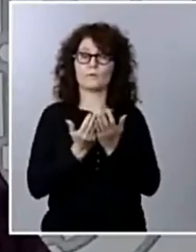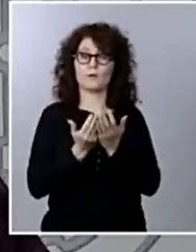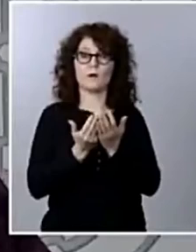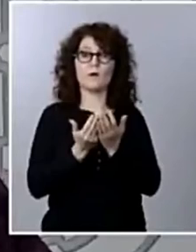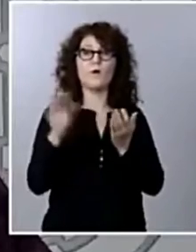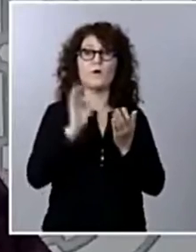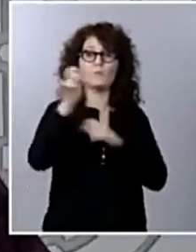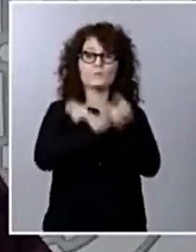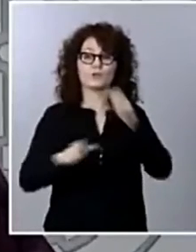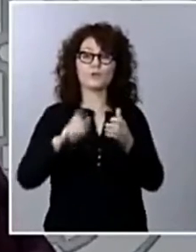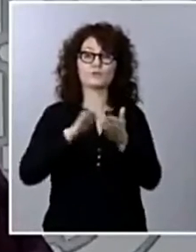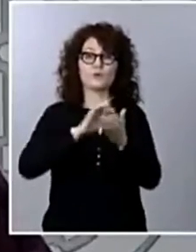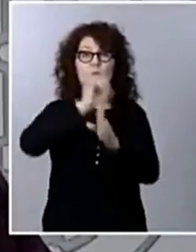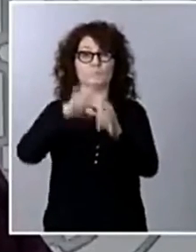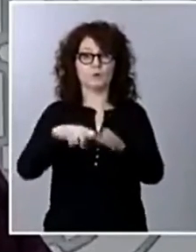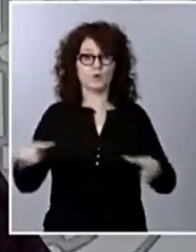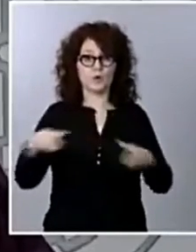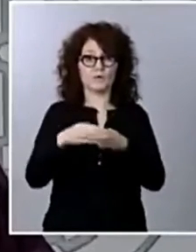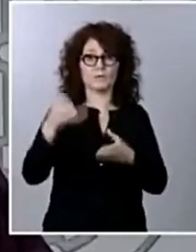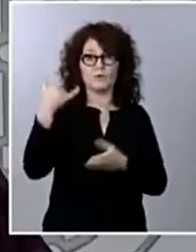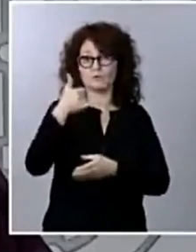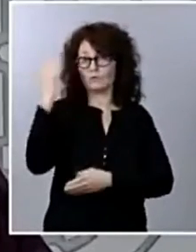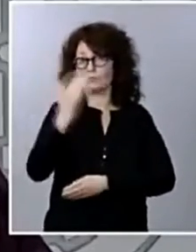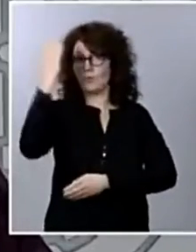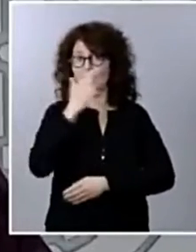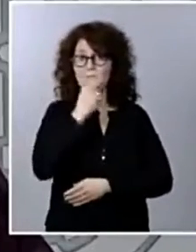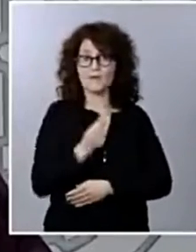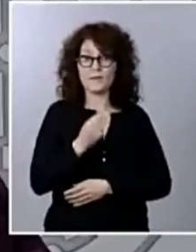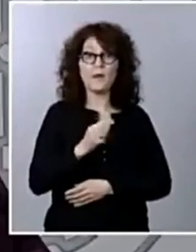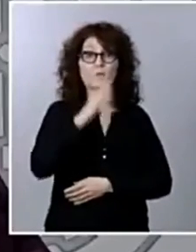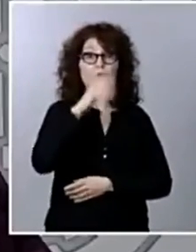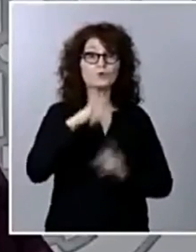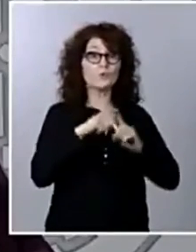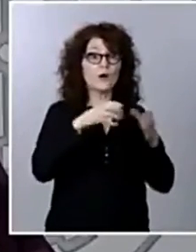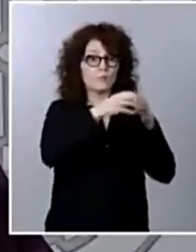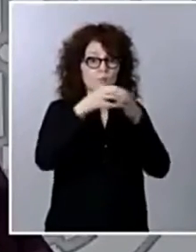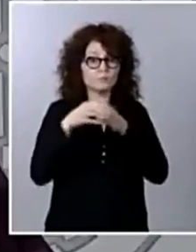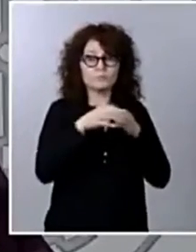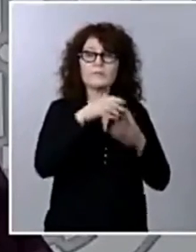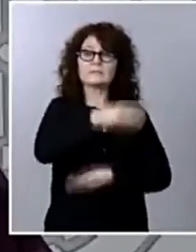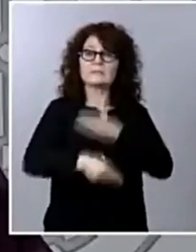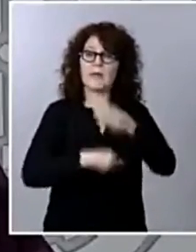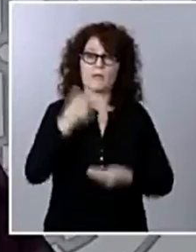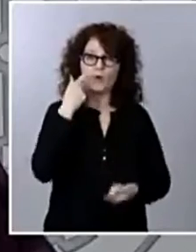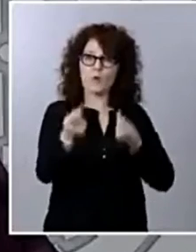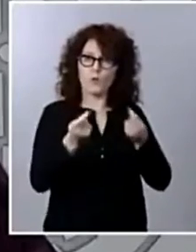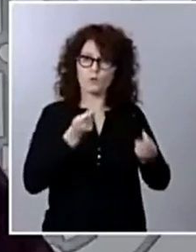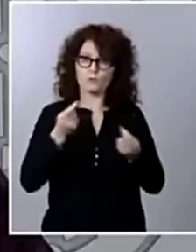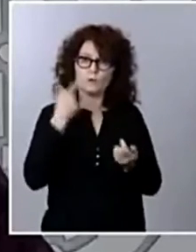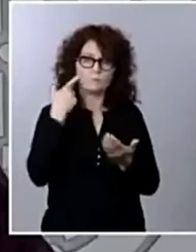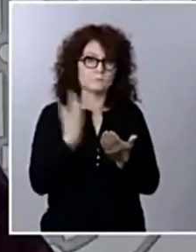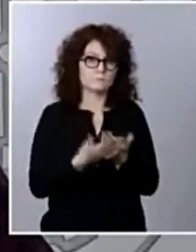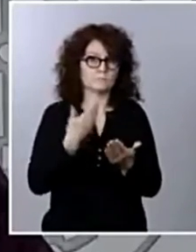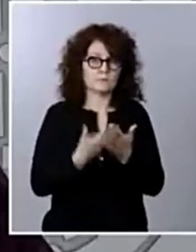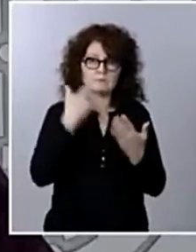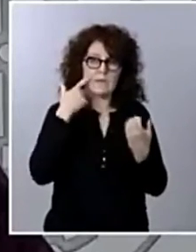colectivos vulnerables. Por tanto, toda esa reubicación se realiza de forma controlada y con todas las garantías sanitarias. Es lo